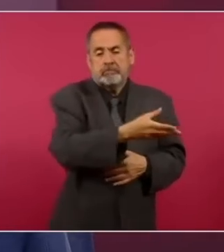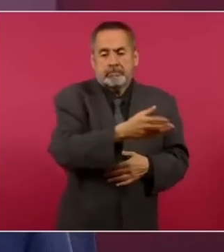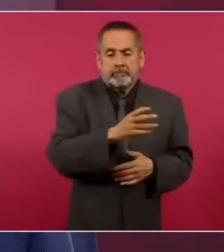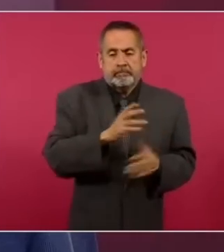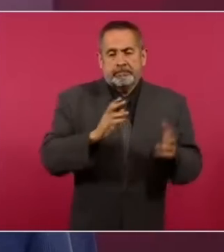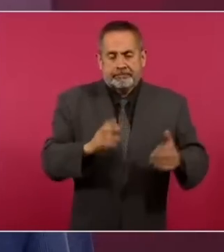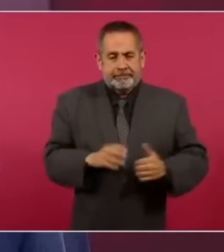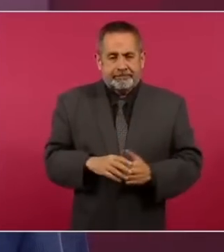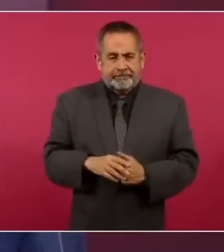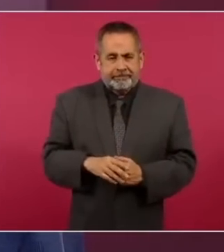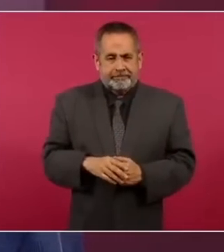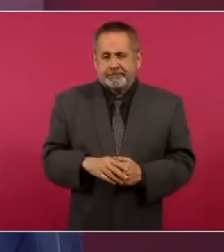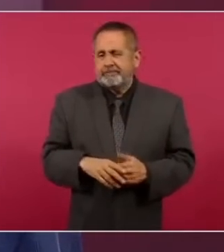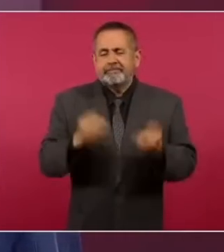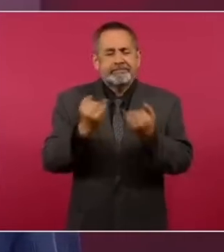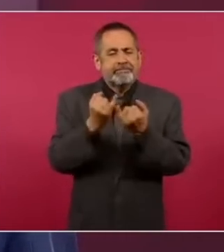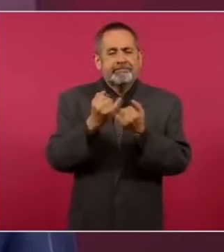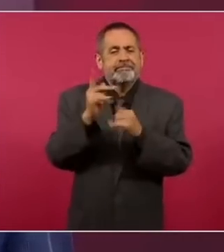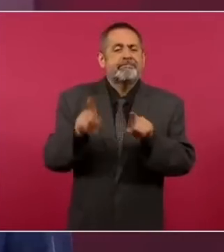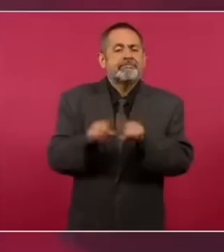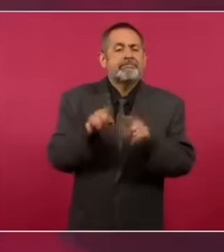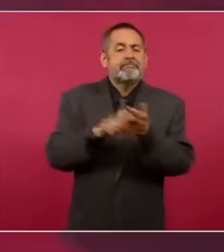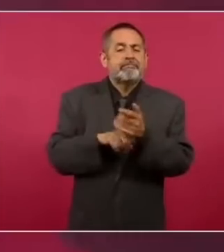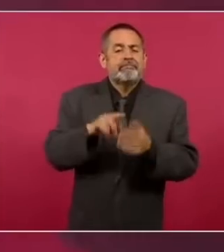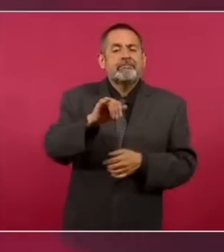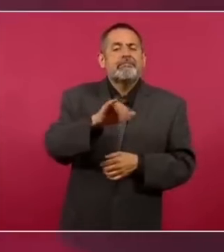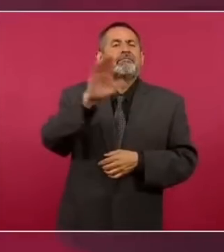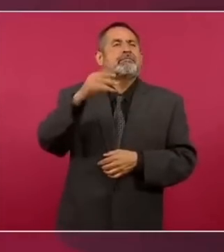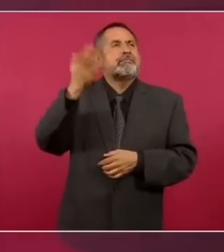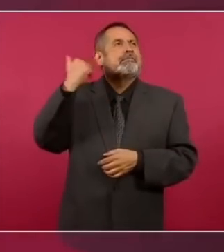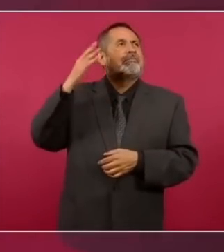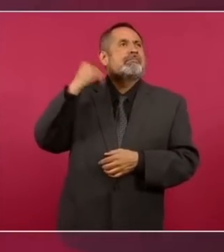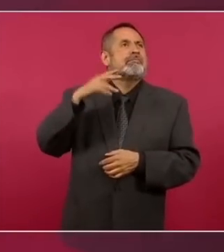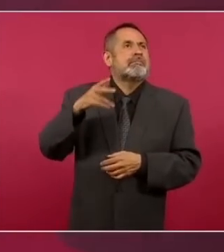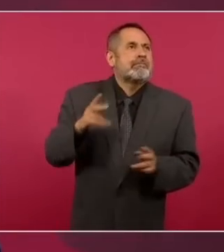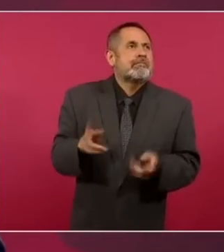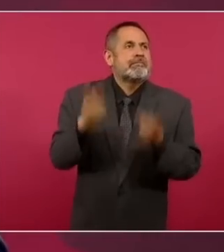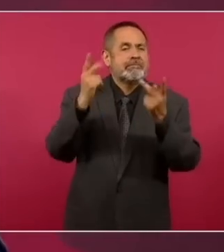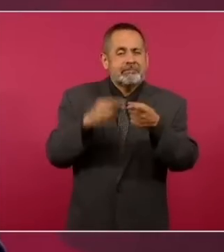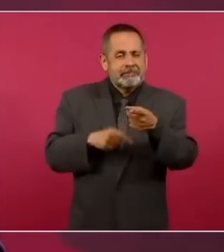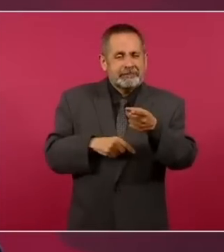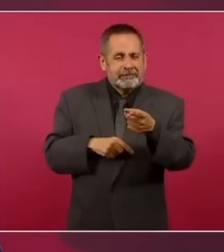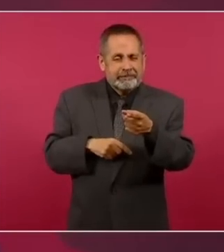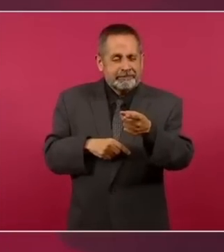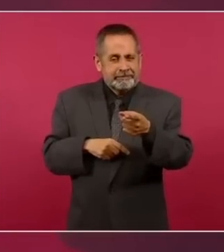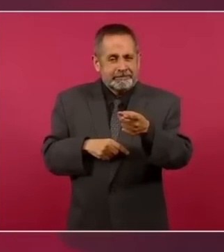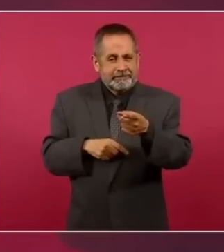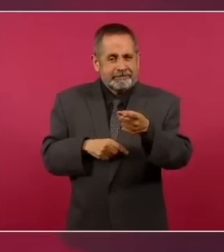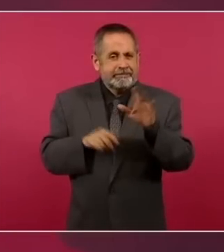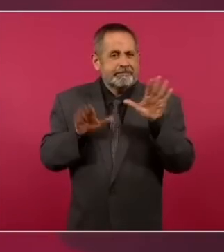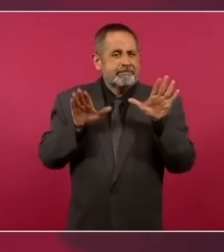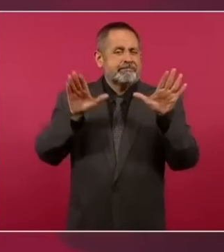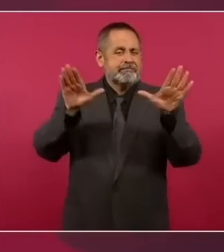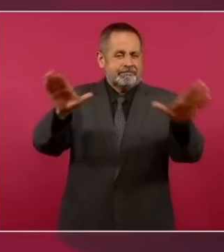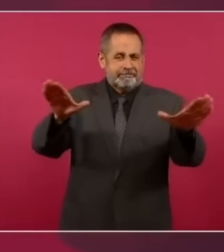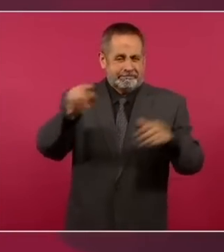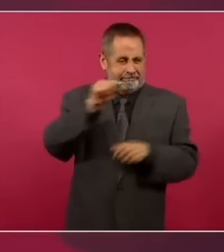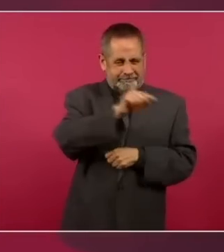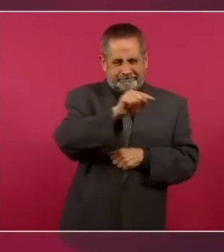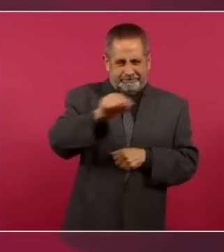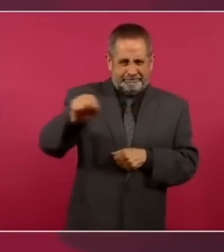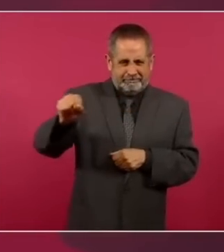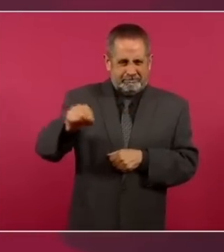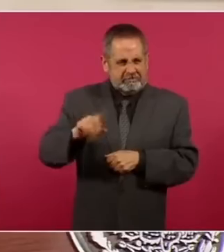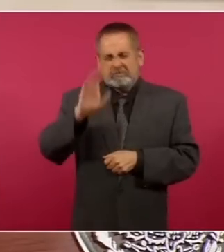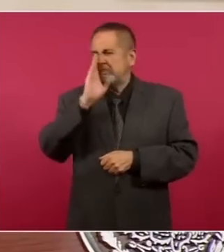¿Cómo lo hicieron cuando iban a vender las líneas aéreas? Que